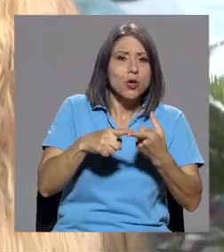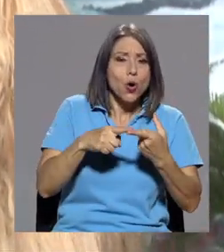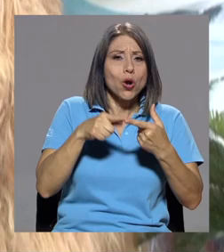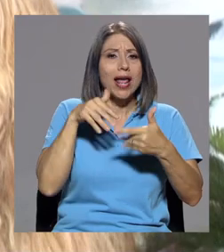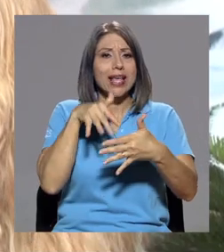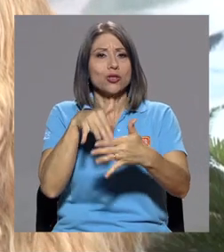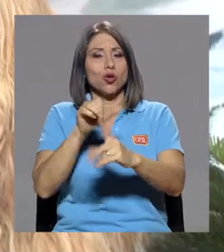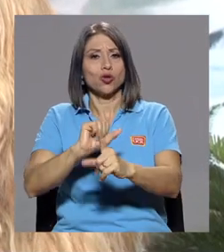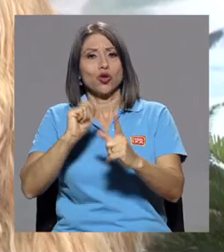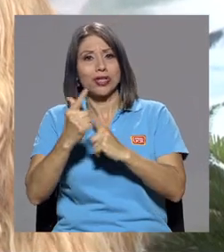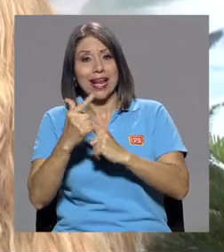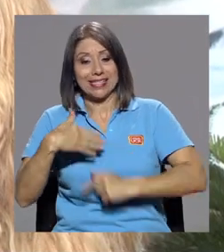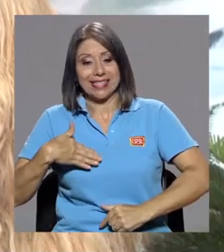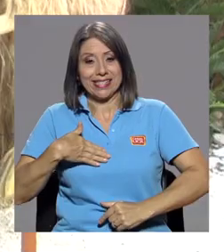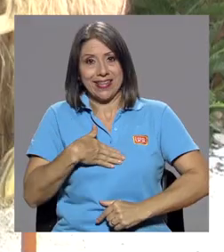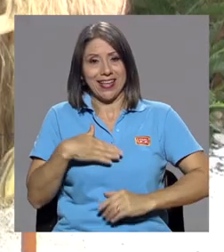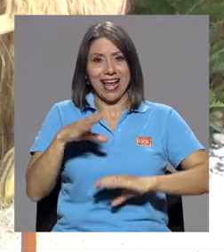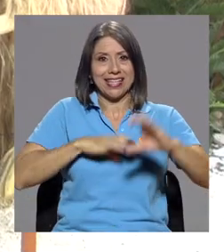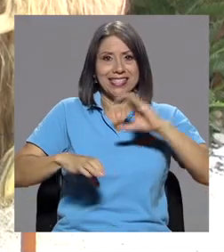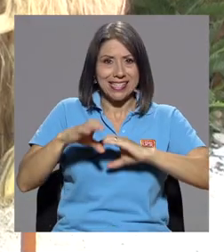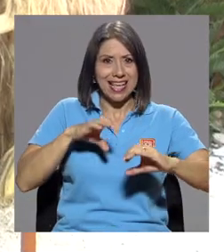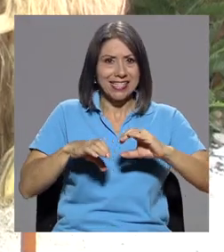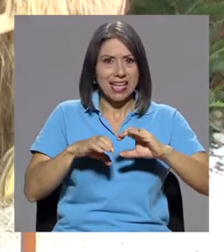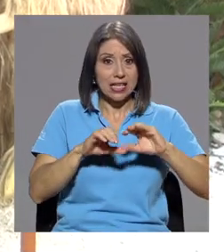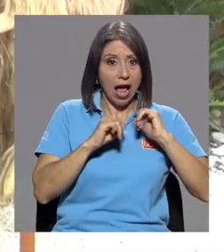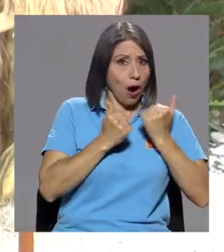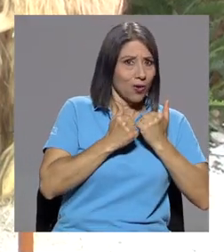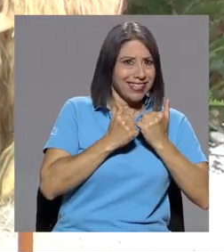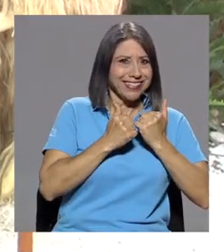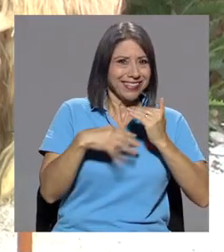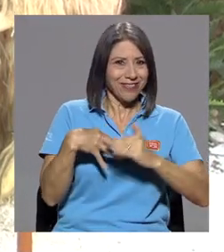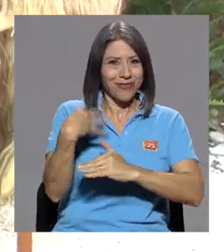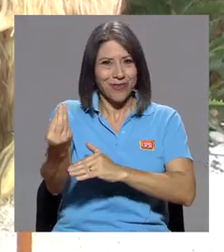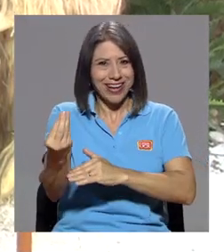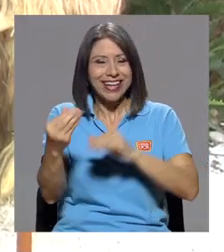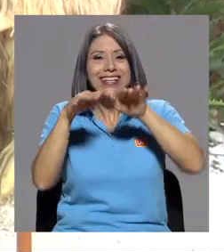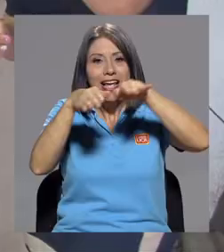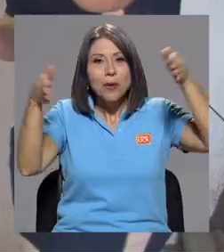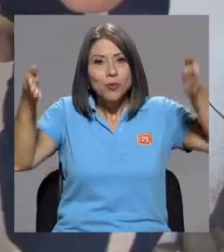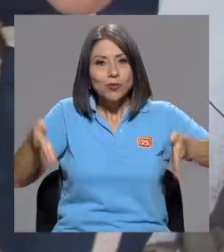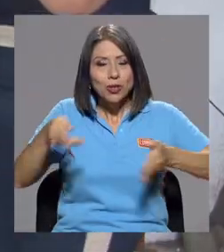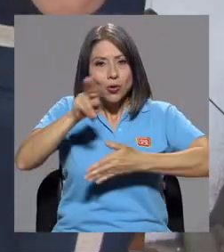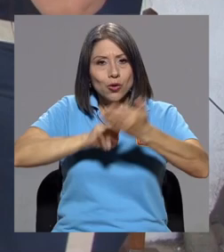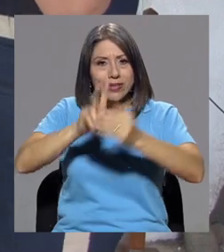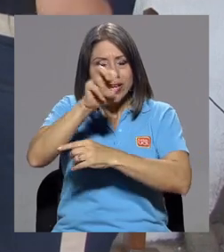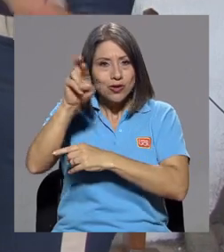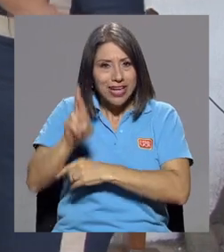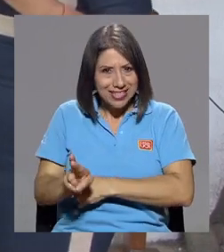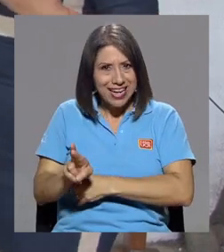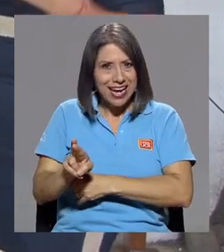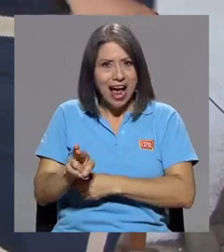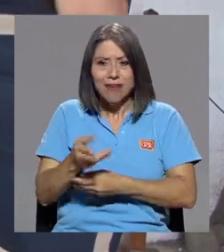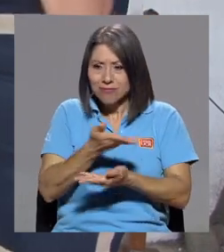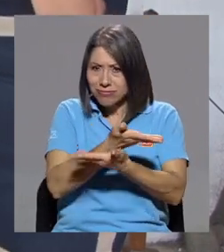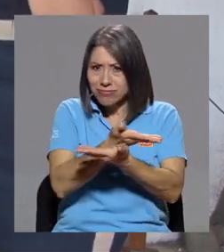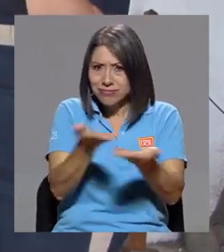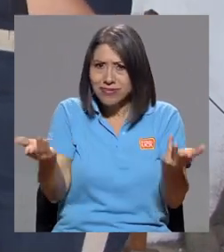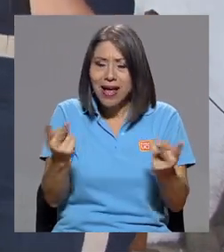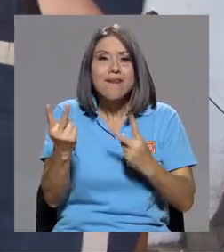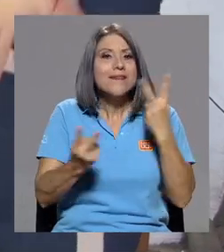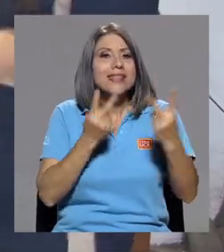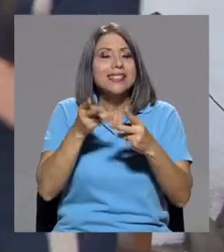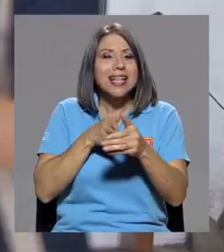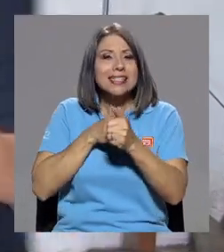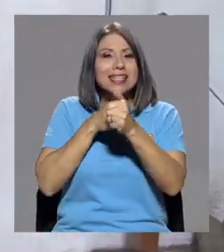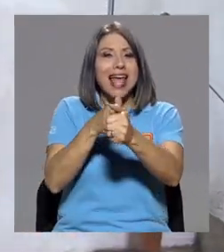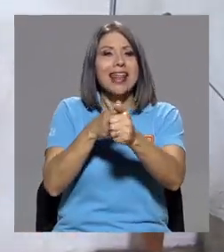cívica y ciencias fuera de las aulas. El Museo de la Universidad de Costa Rica pone a disposición de la población visitas guiadas